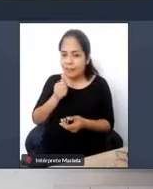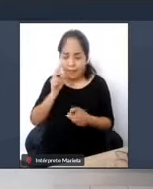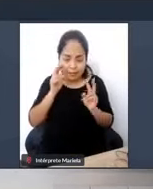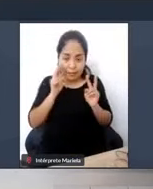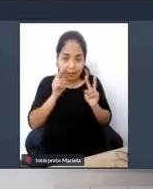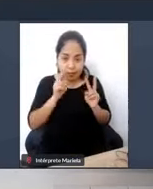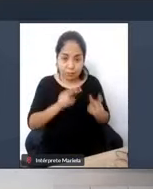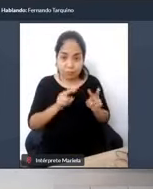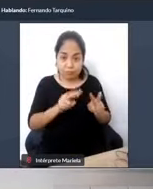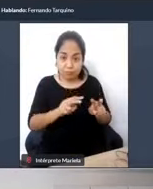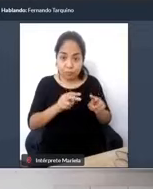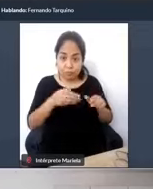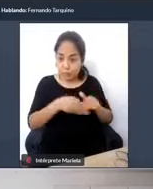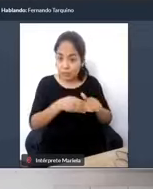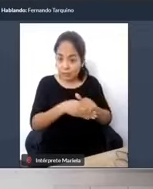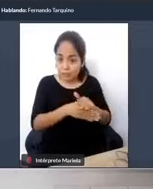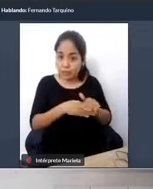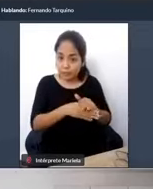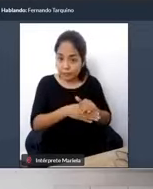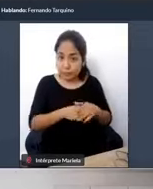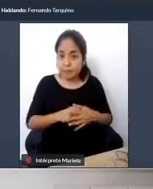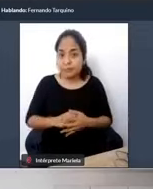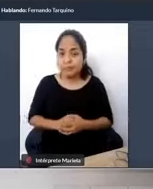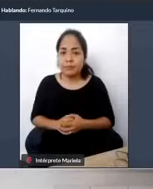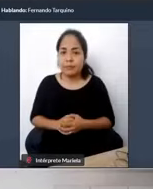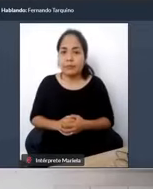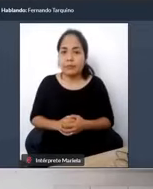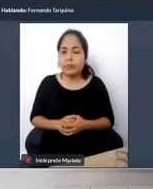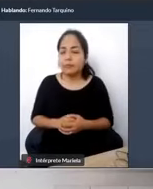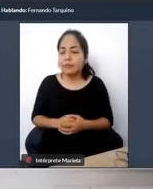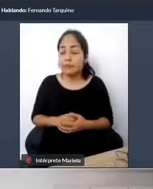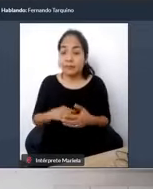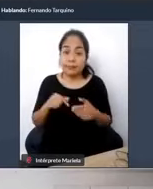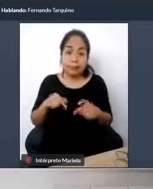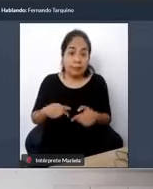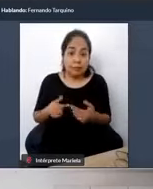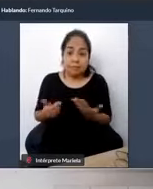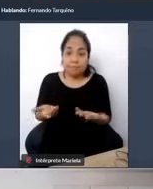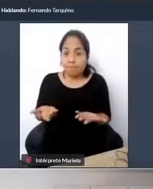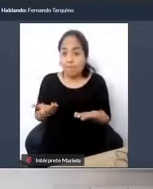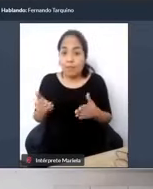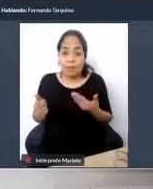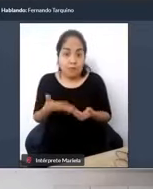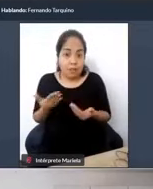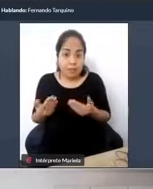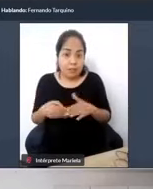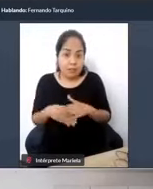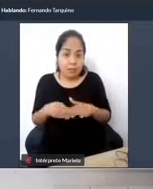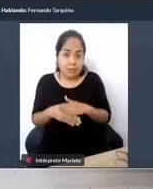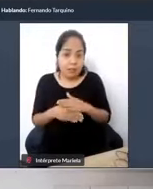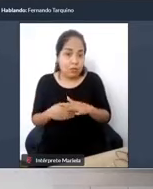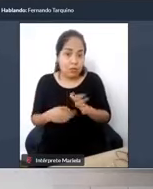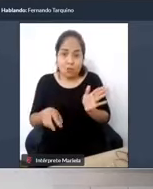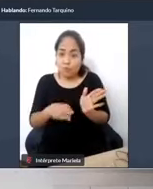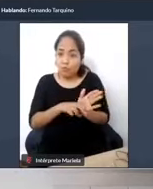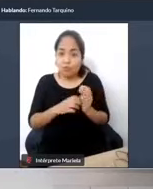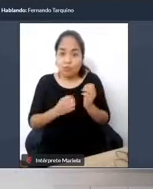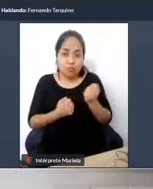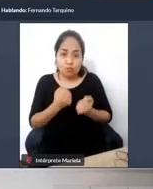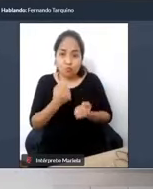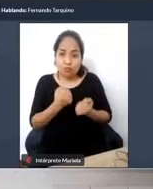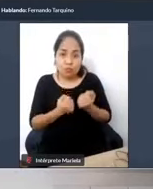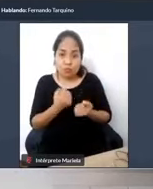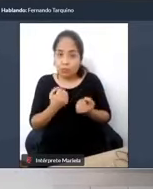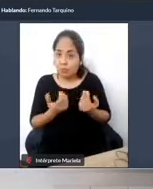Como bien dijeron, no tenemos facilidades de acceso al sistema de transporte público, siendo así, pues las